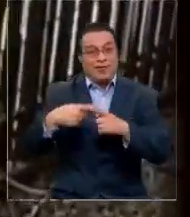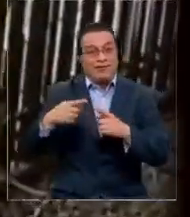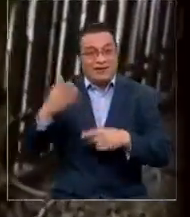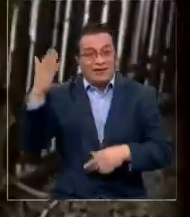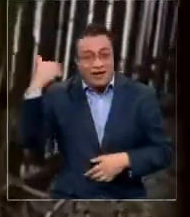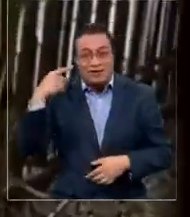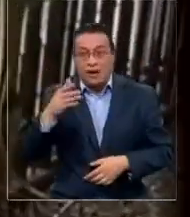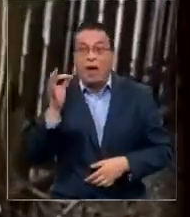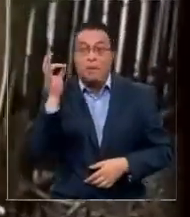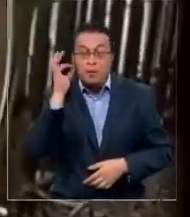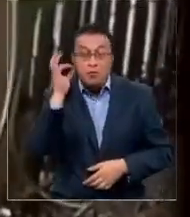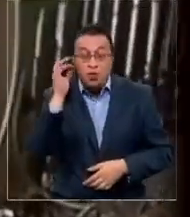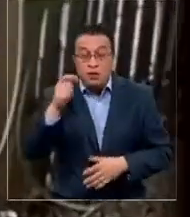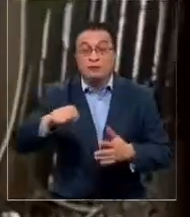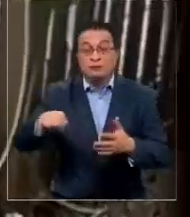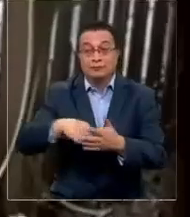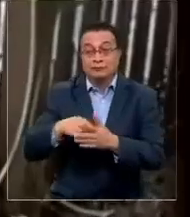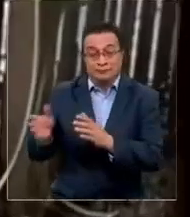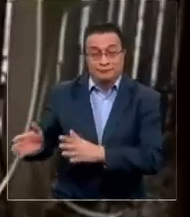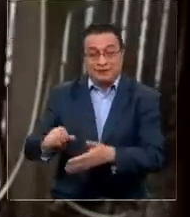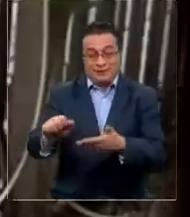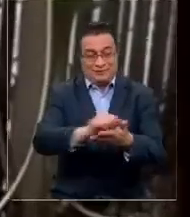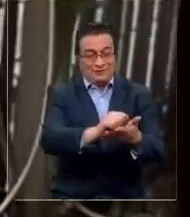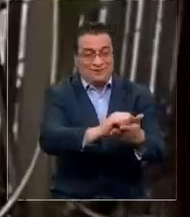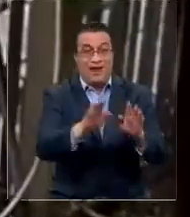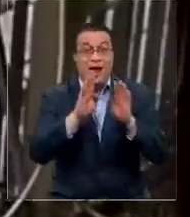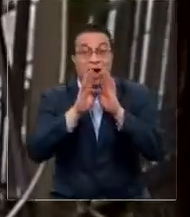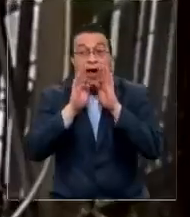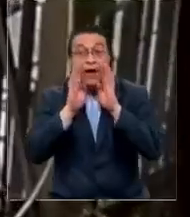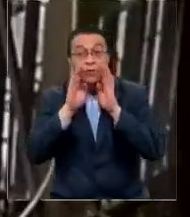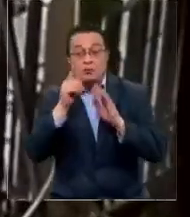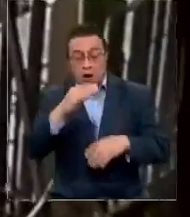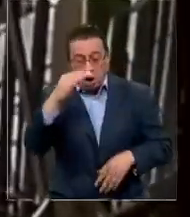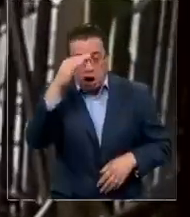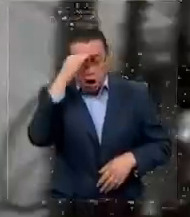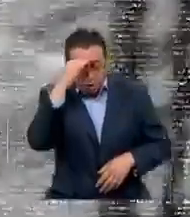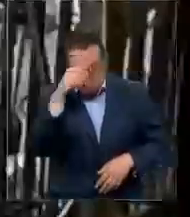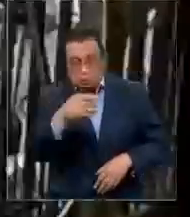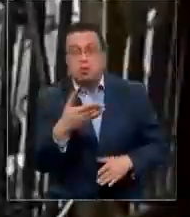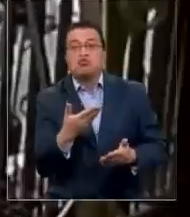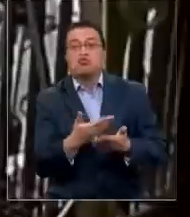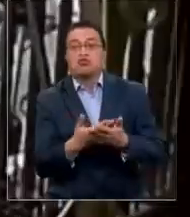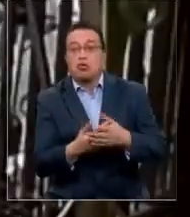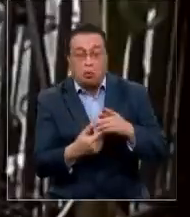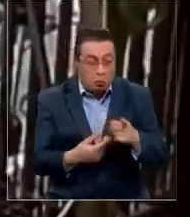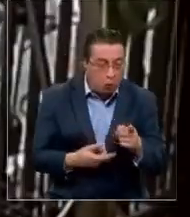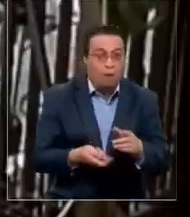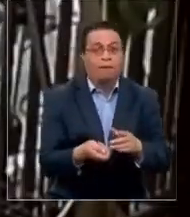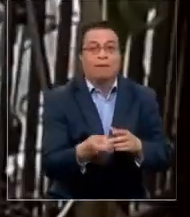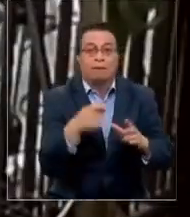Estas mujeres que contrataron un servicio de limpieza de su auto confiaron y se aprovecharon de ellas.